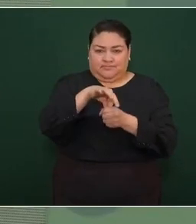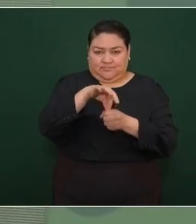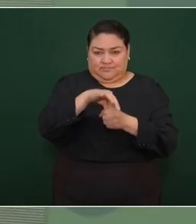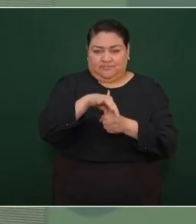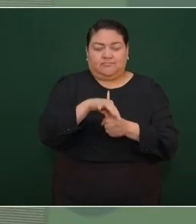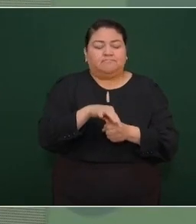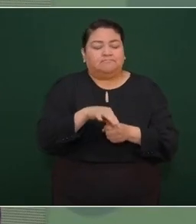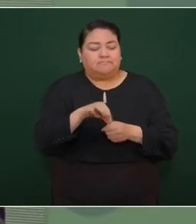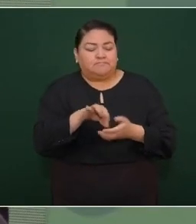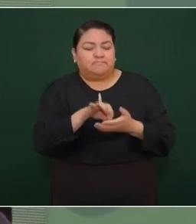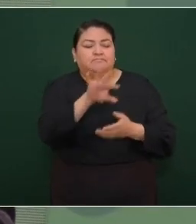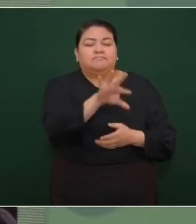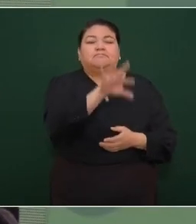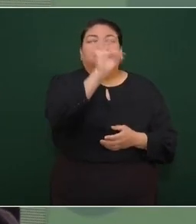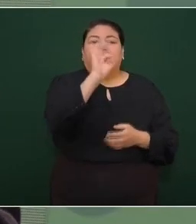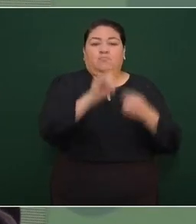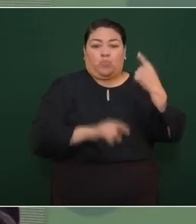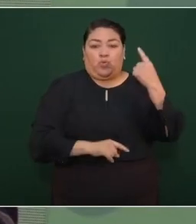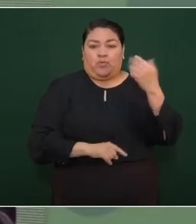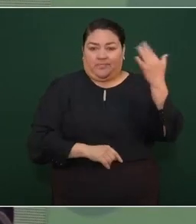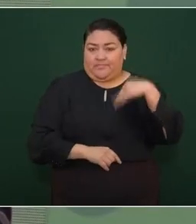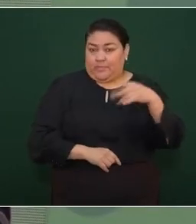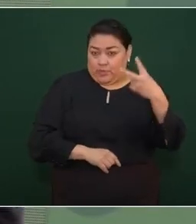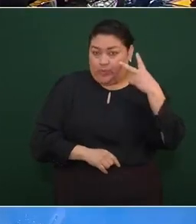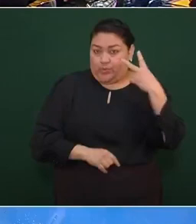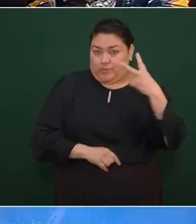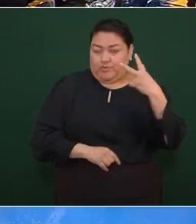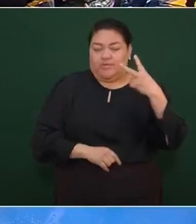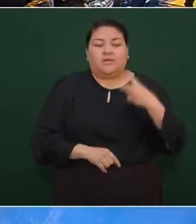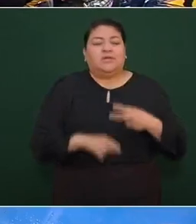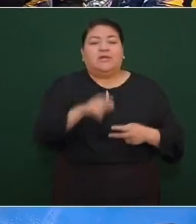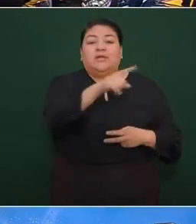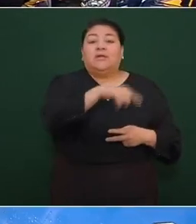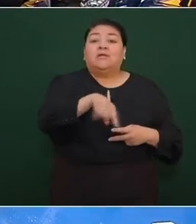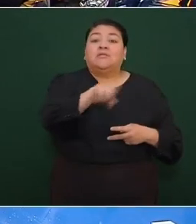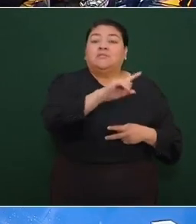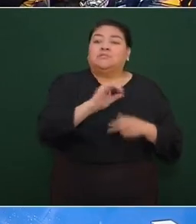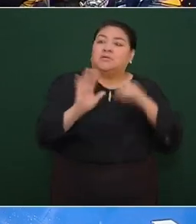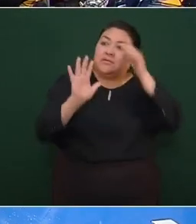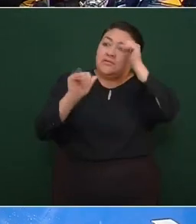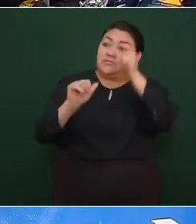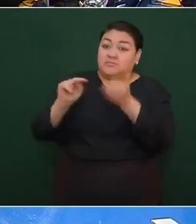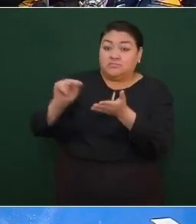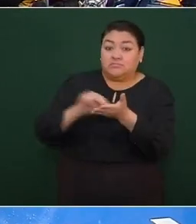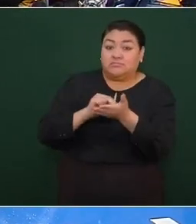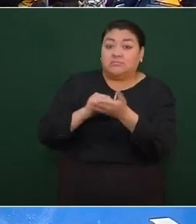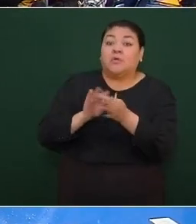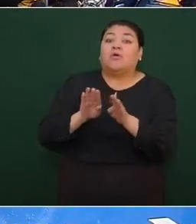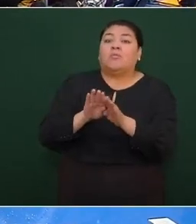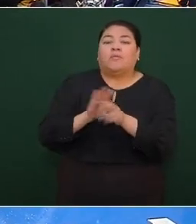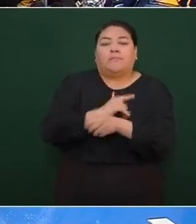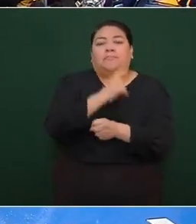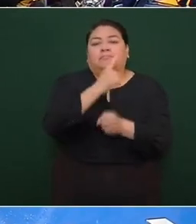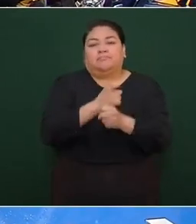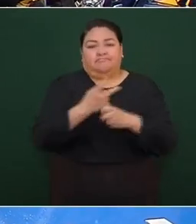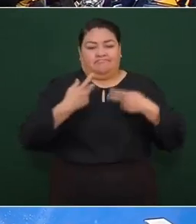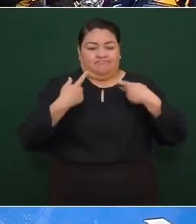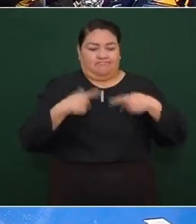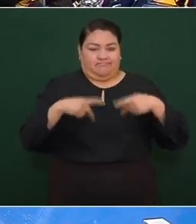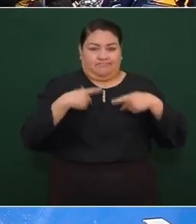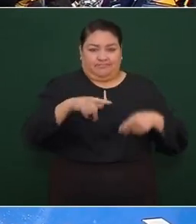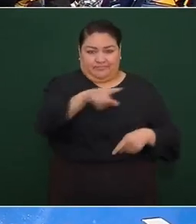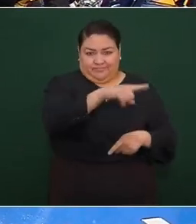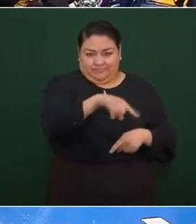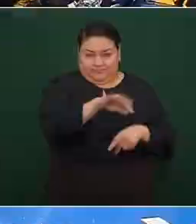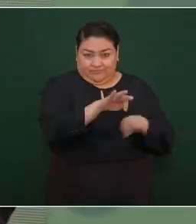esa es una dos que cuando se firma un contrato se le tiene que consultar